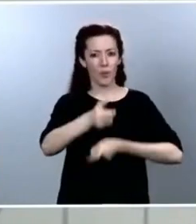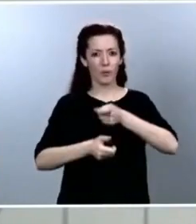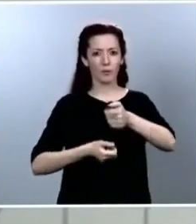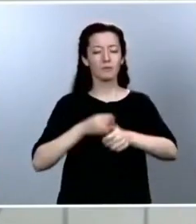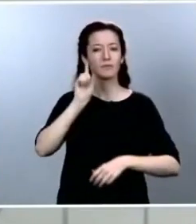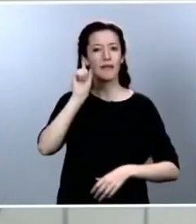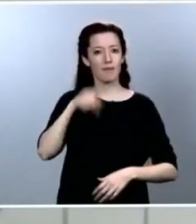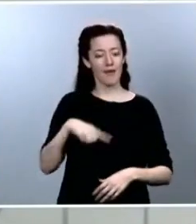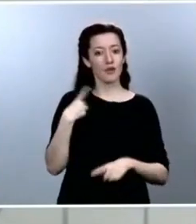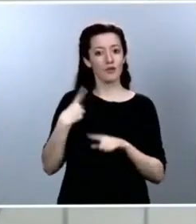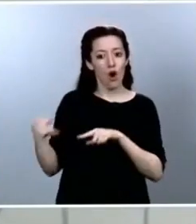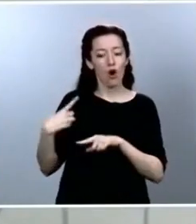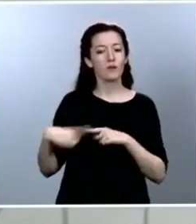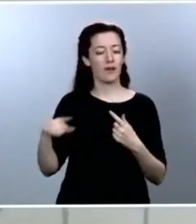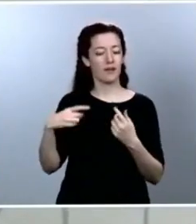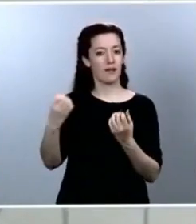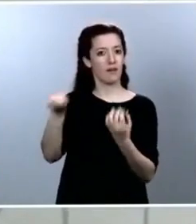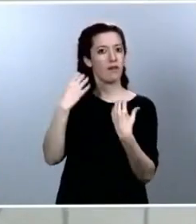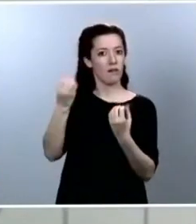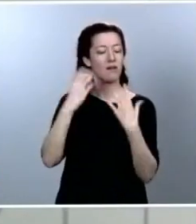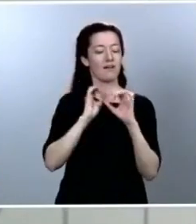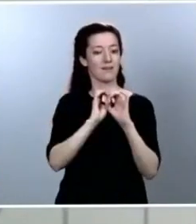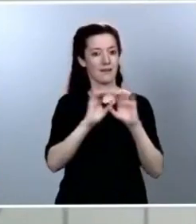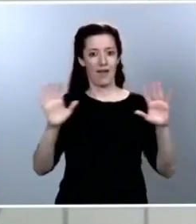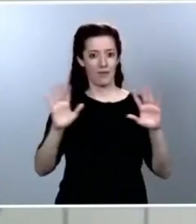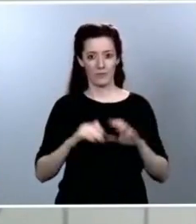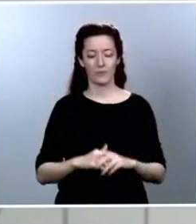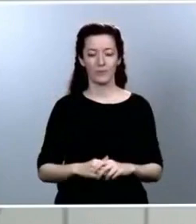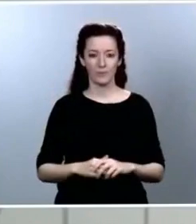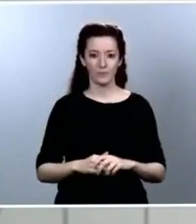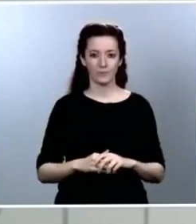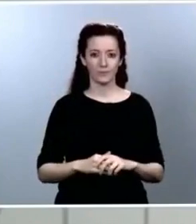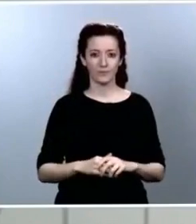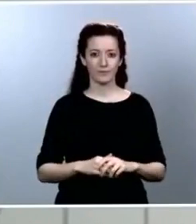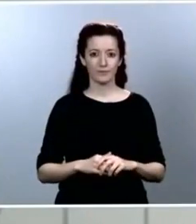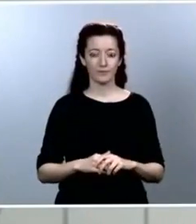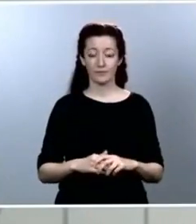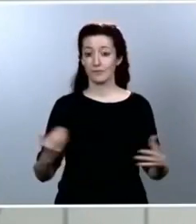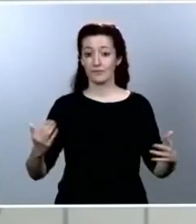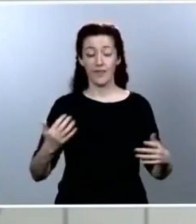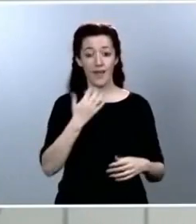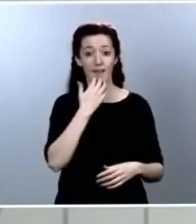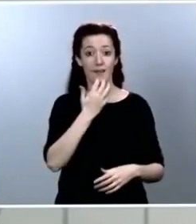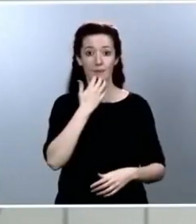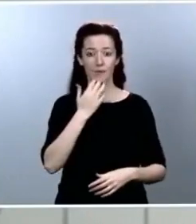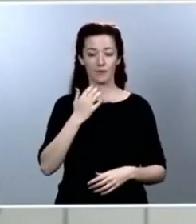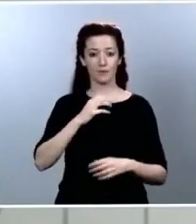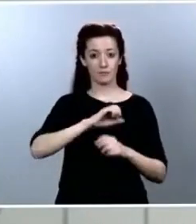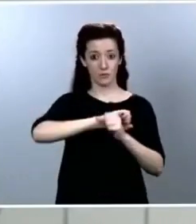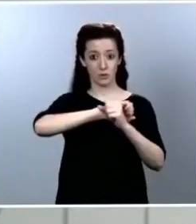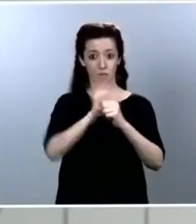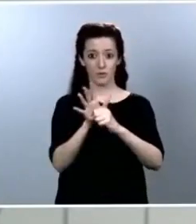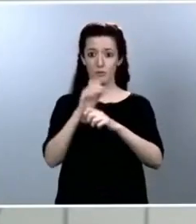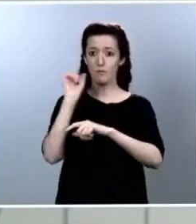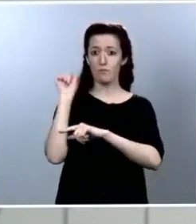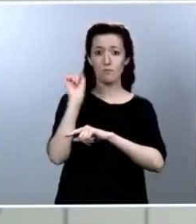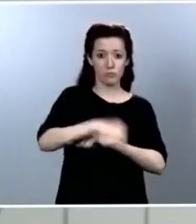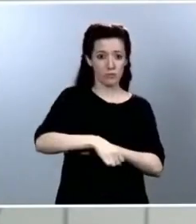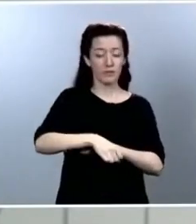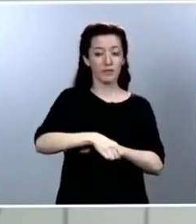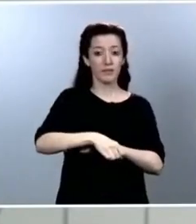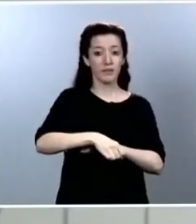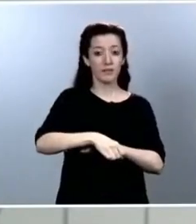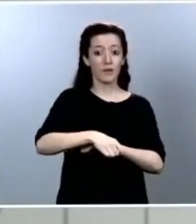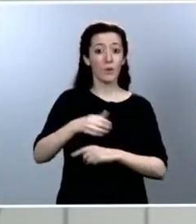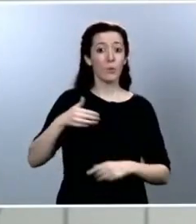primera es que solo venceremos definitivamente esta batalla contra la pandemia cuando contemos con una vacuna o con un remedio